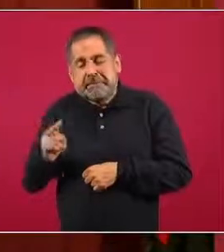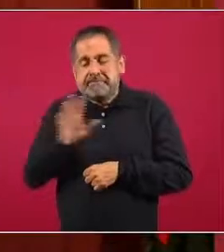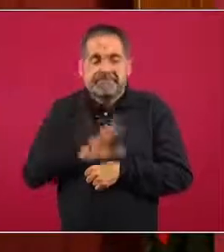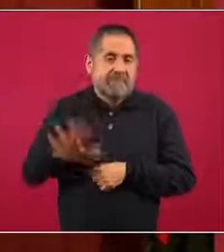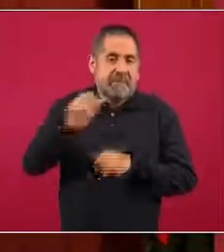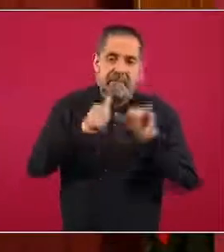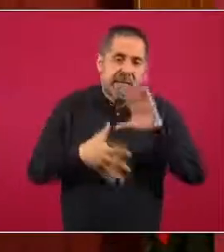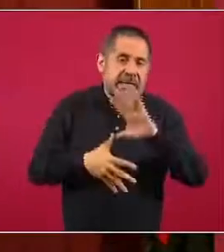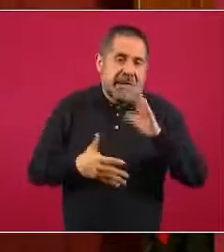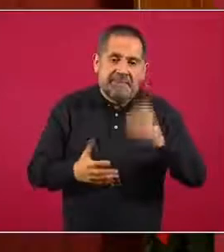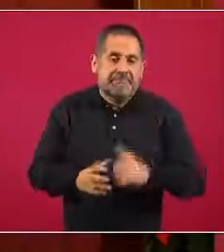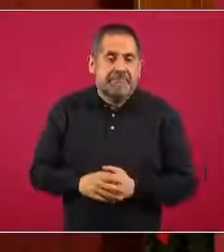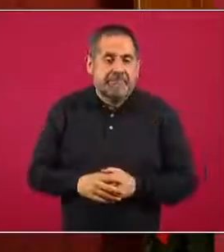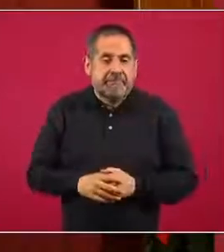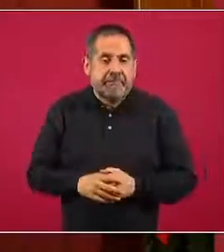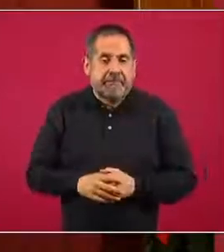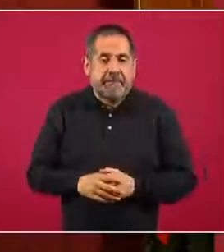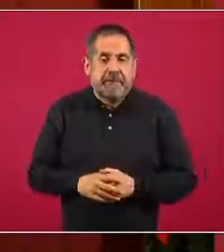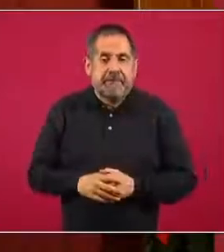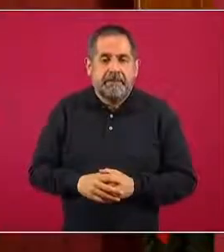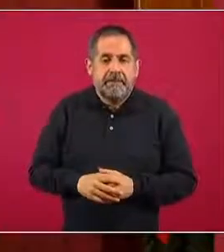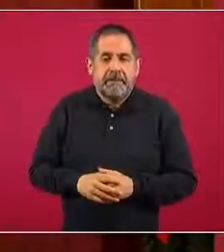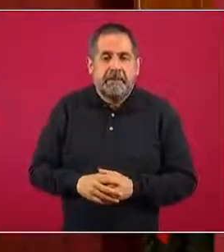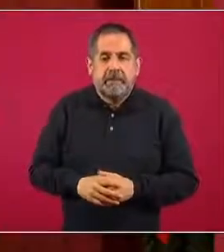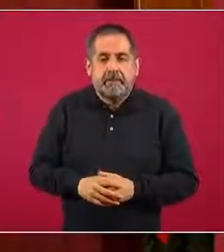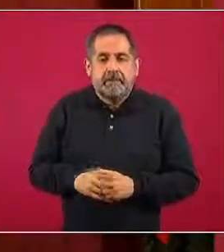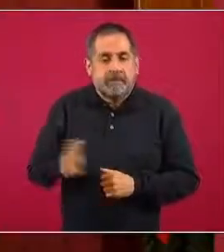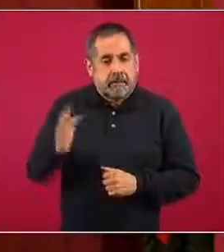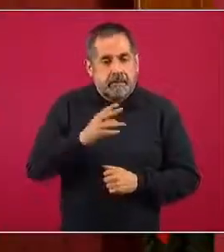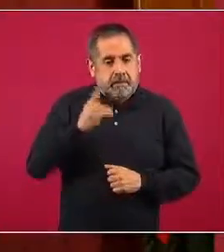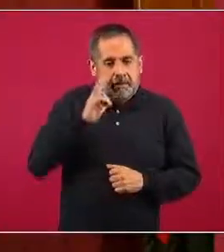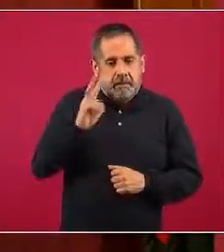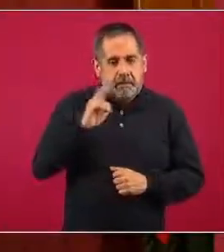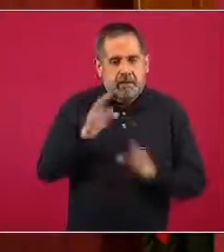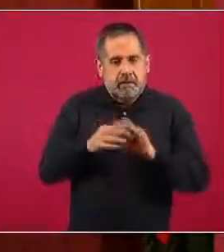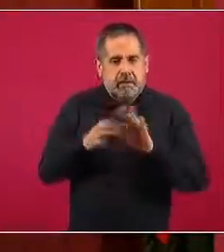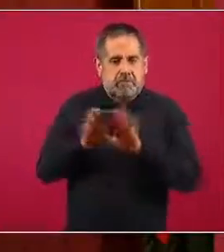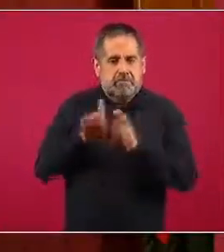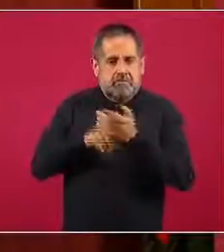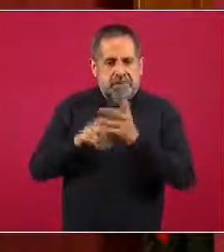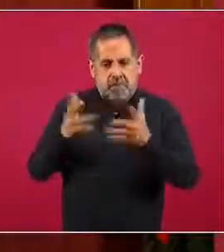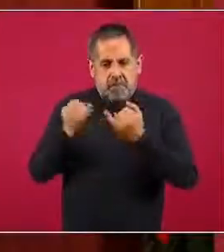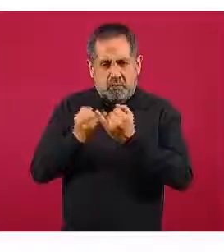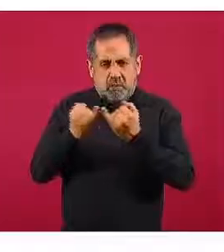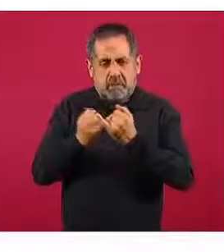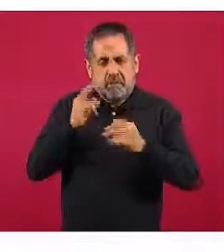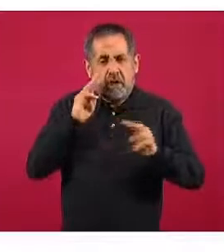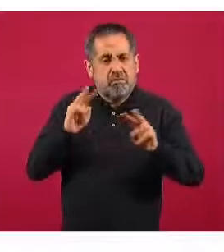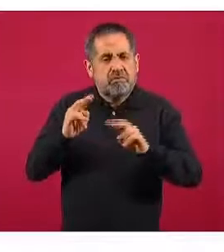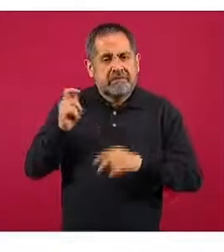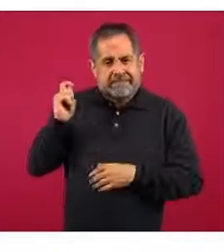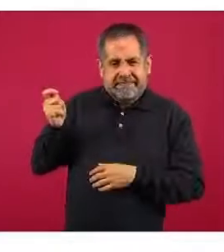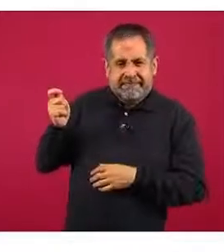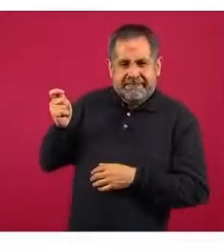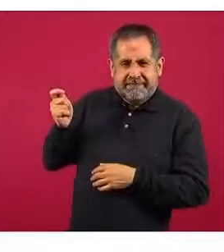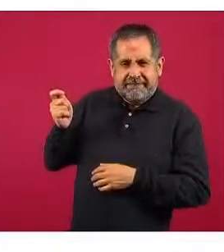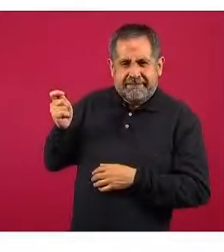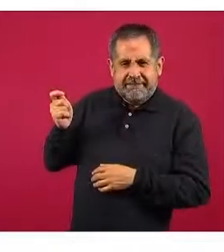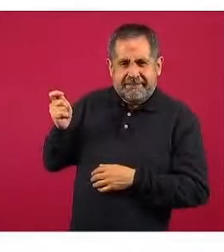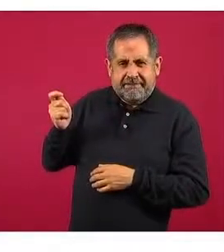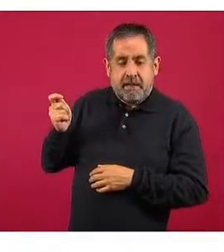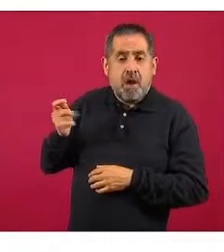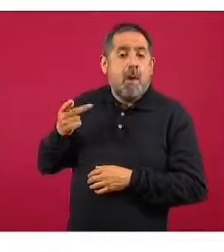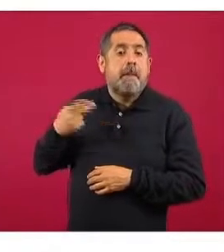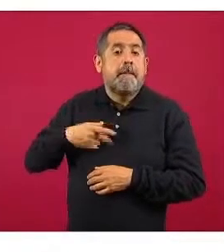de las Américas. En la siguiente diapositiva veremos un cuadro similar, pero ahora nos enfocamos al comportamiento de las